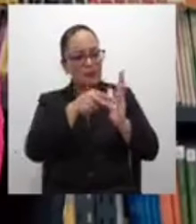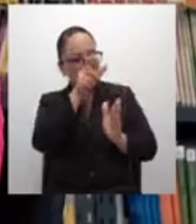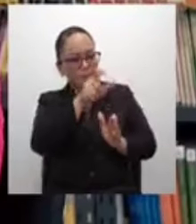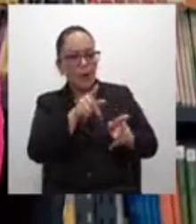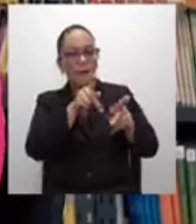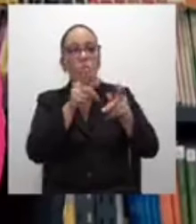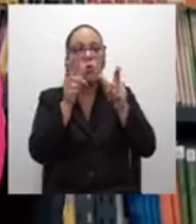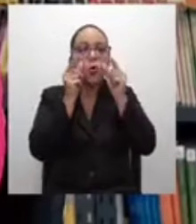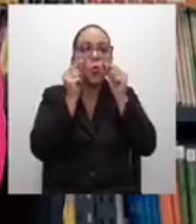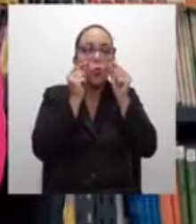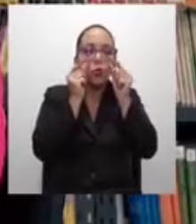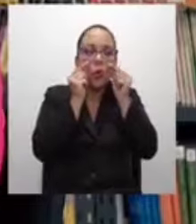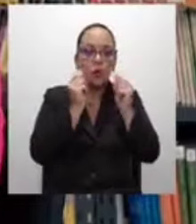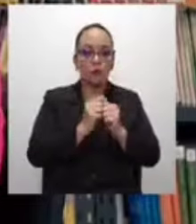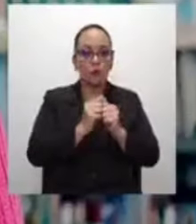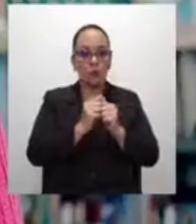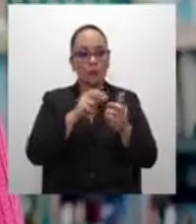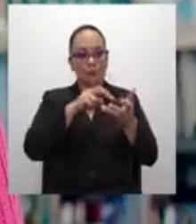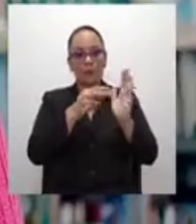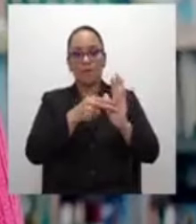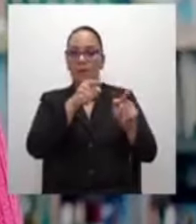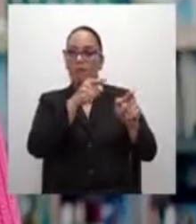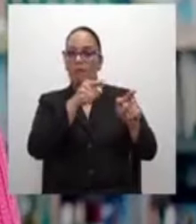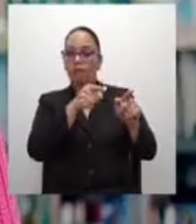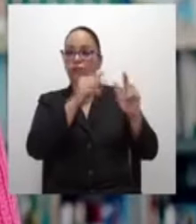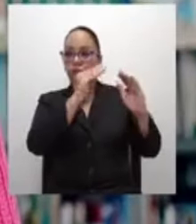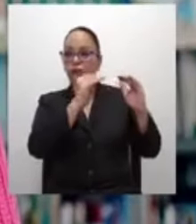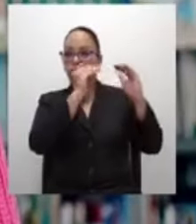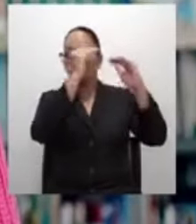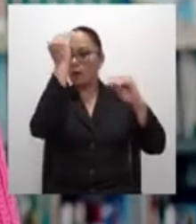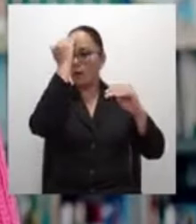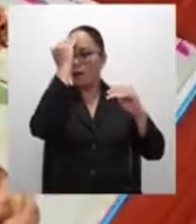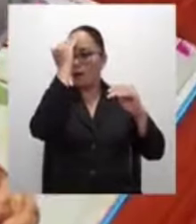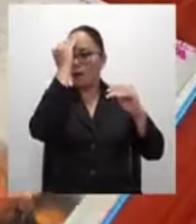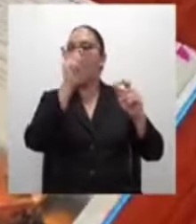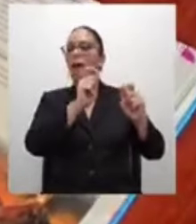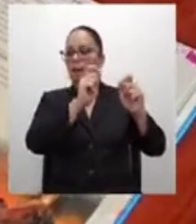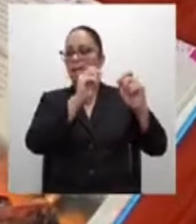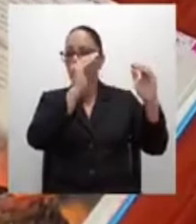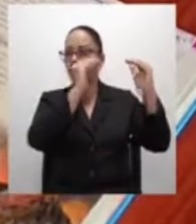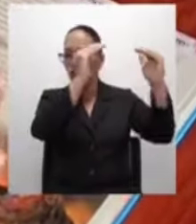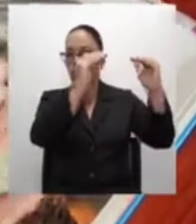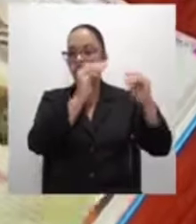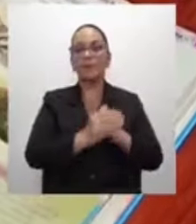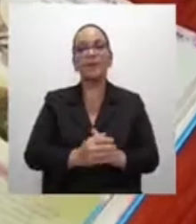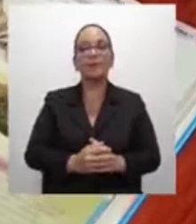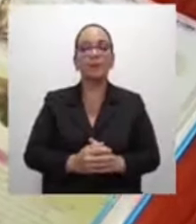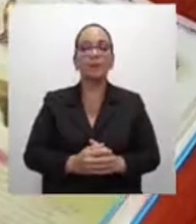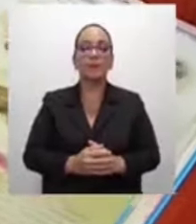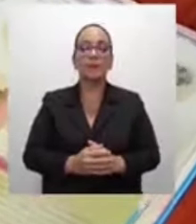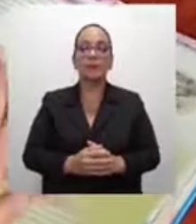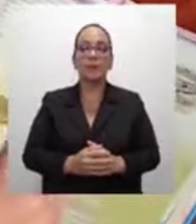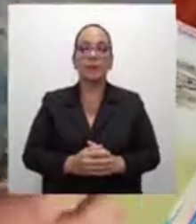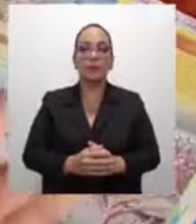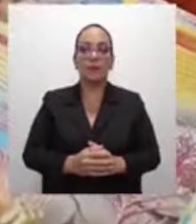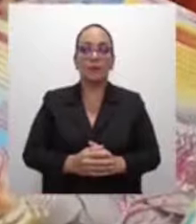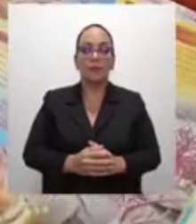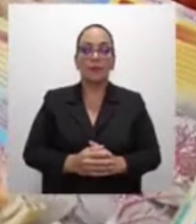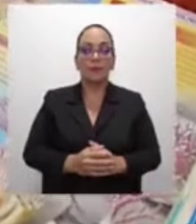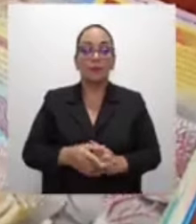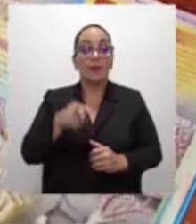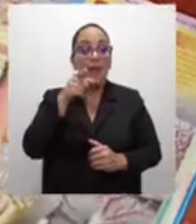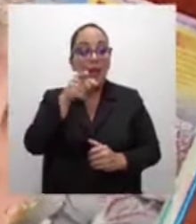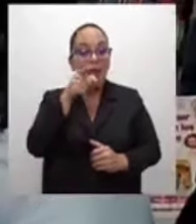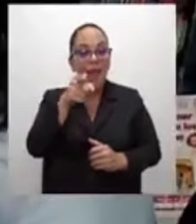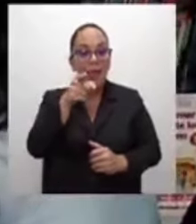generalmente sobresale académicamente también. Este es uno de los mayores